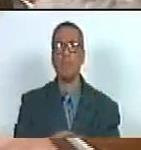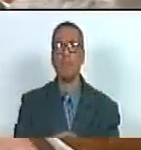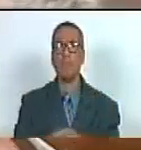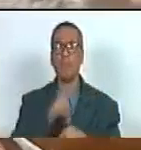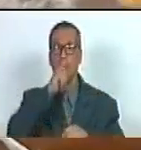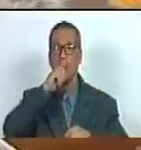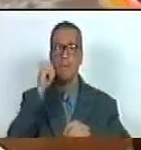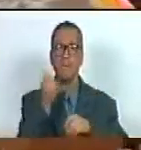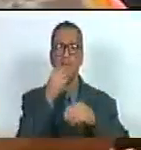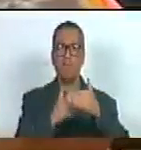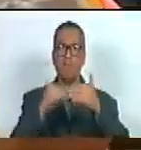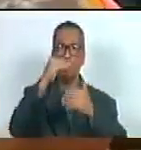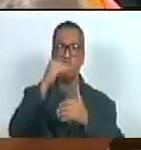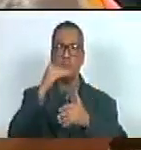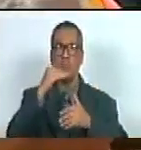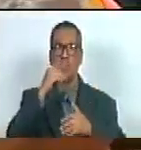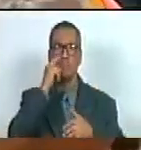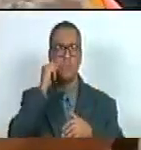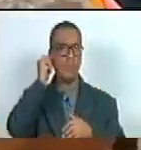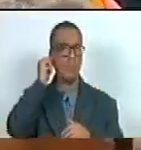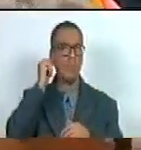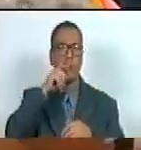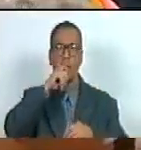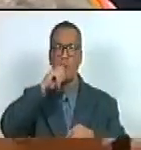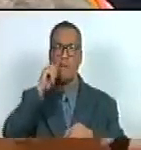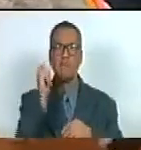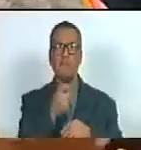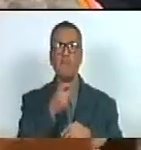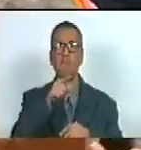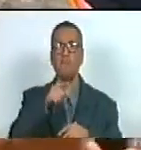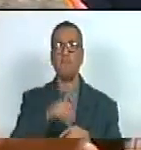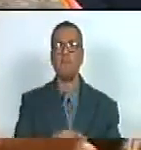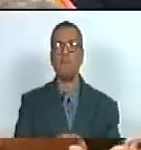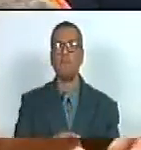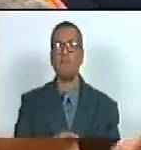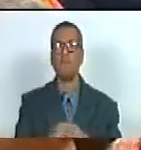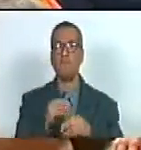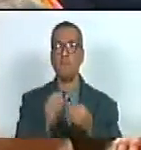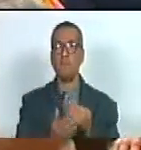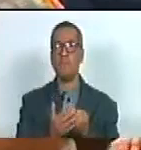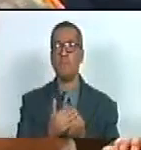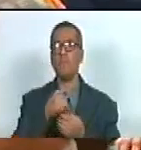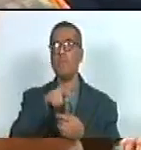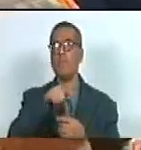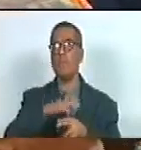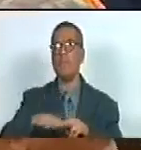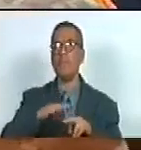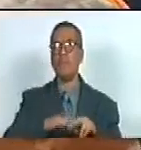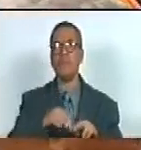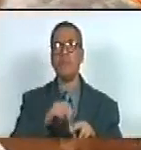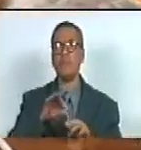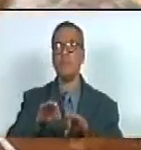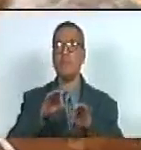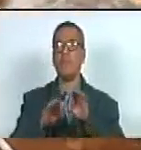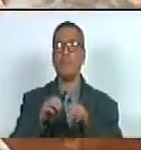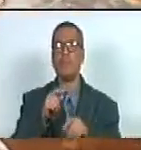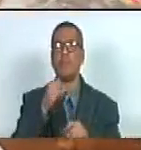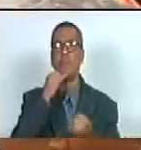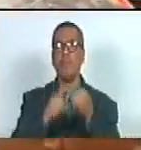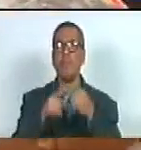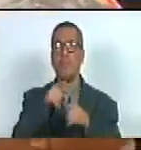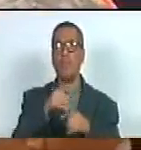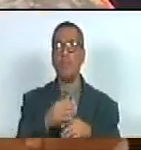clase un odio de género un odio sencillamente que esconde misoginia clasismo y finalmente